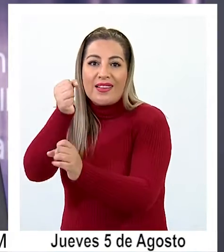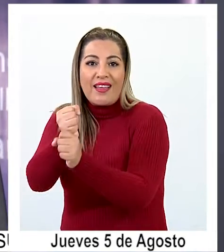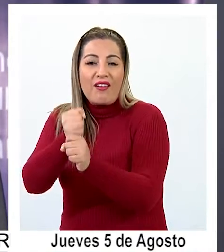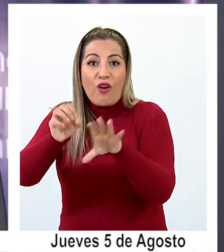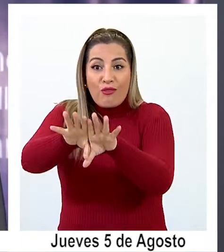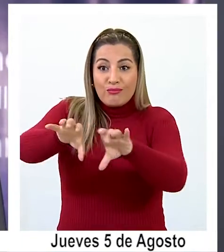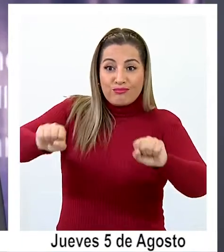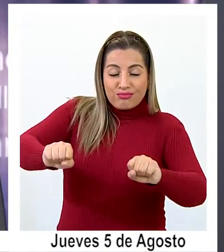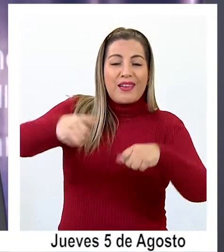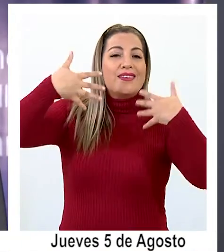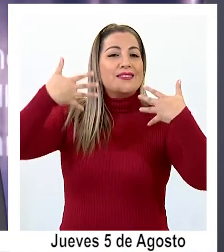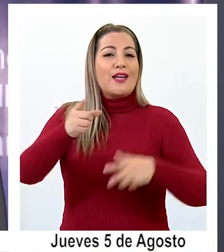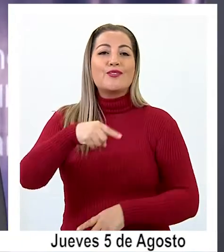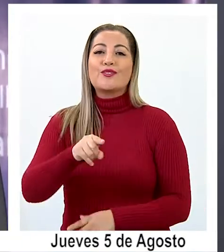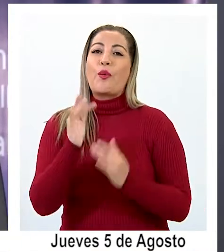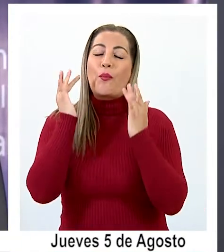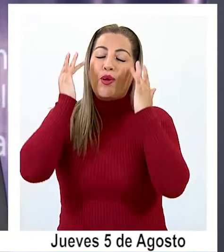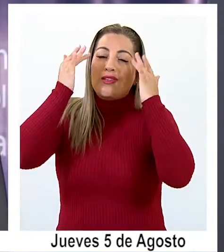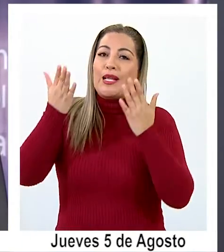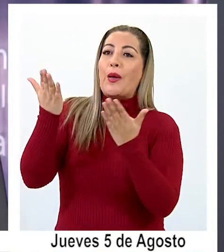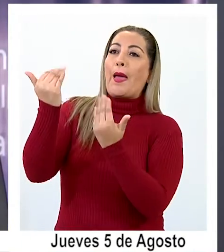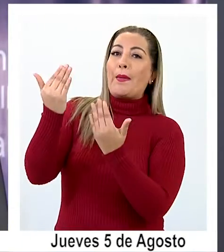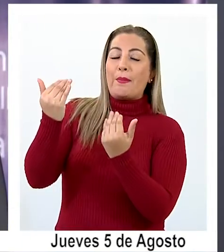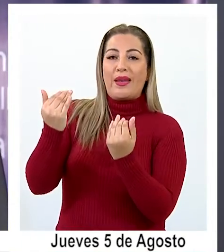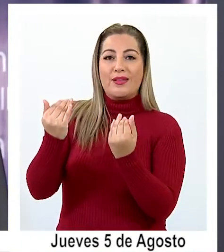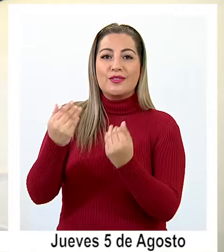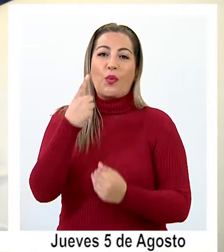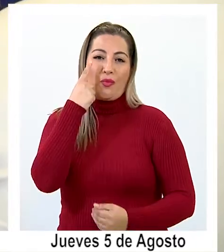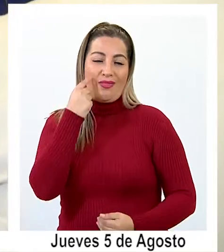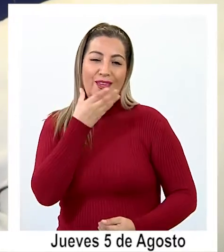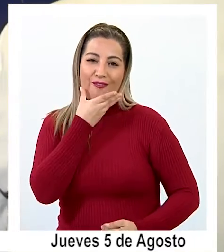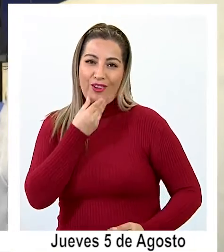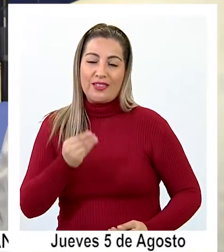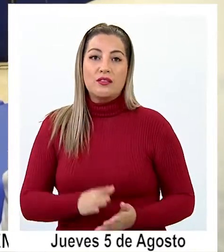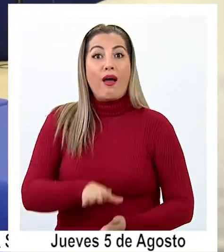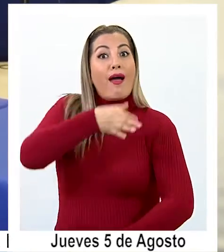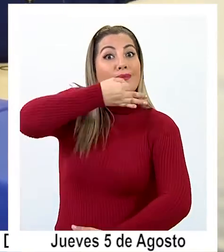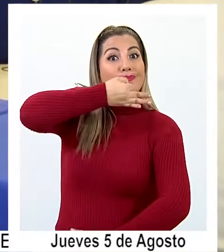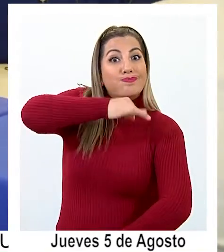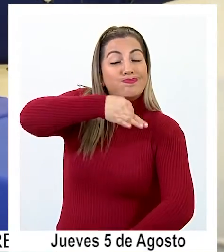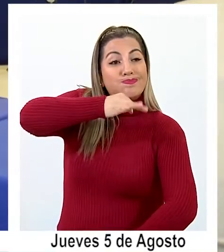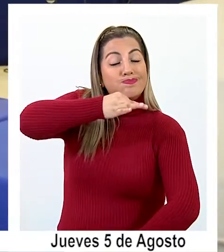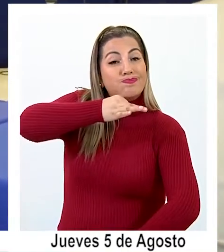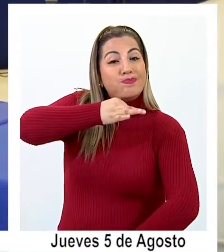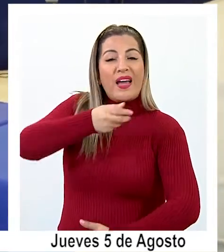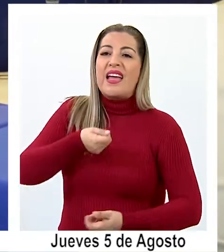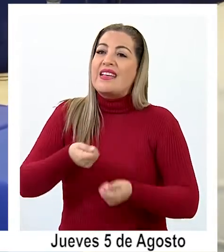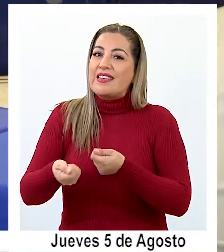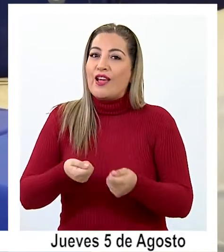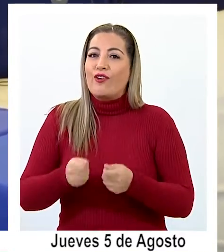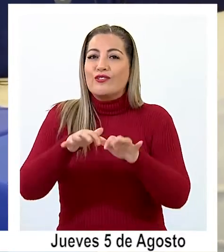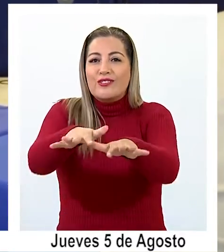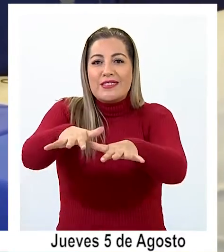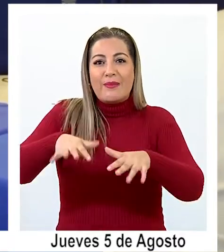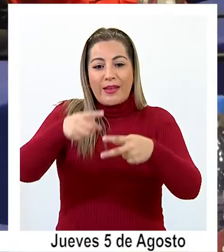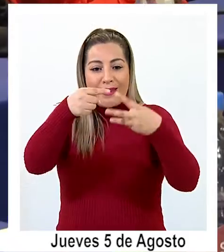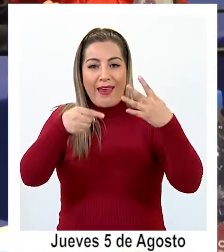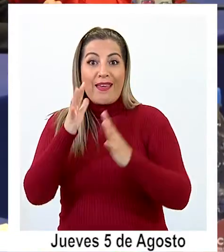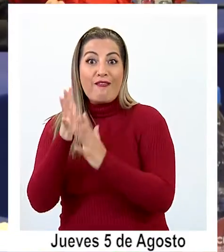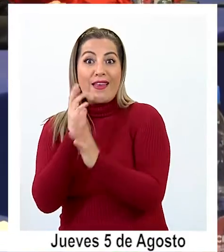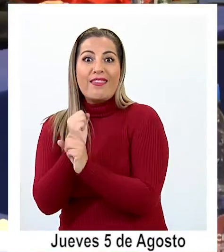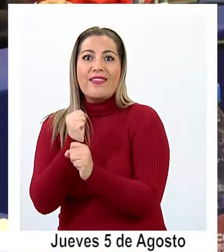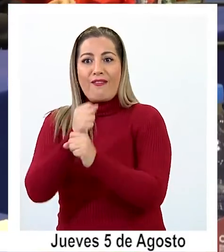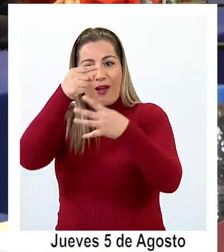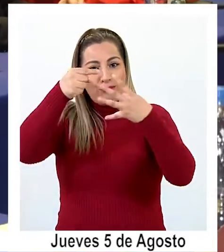comprometidos, así que estamos muy contentos y esperanzados que tengamos una muy linda jornada. Charlas, ruedas de negocio, seminarios y feria